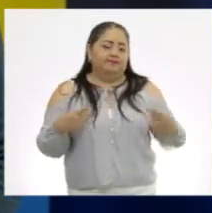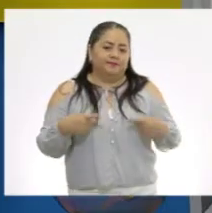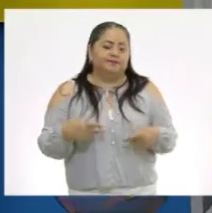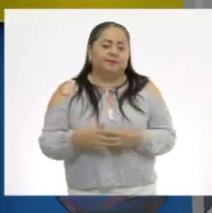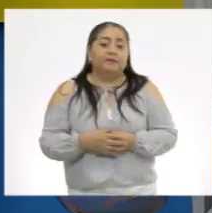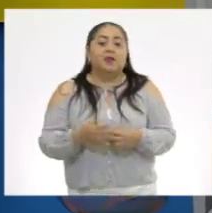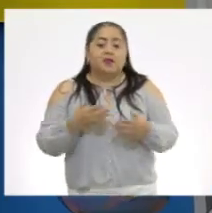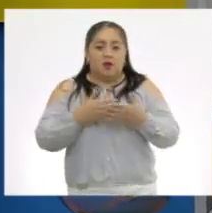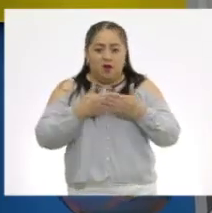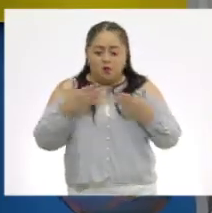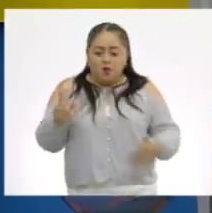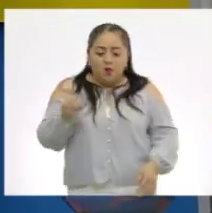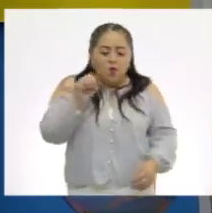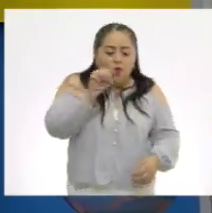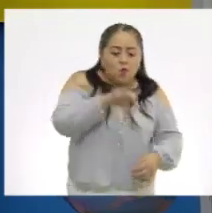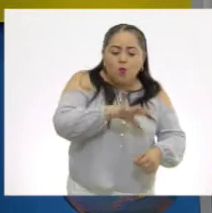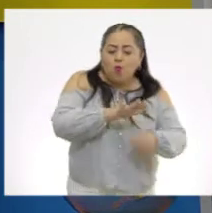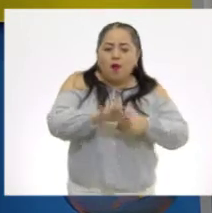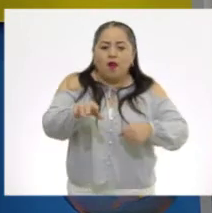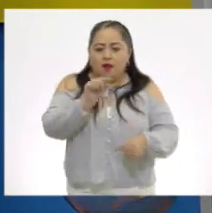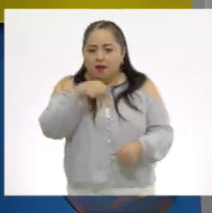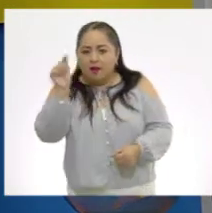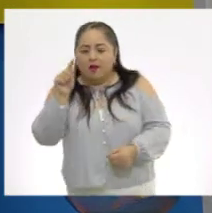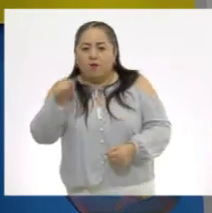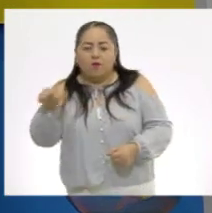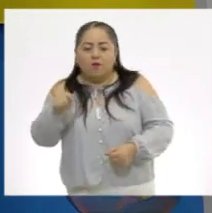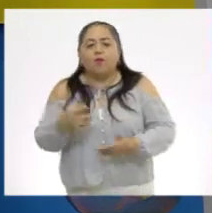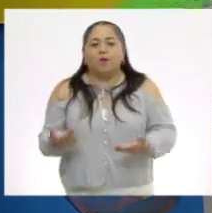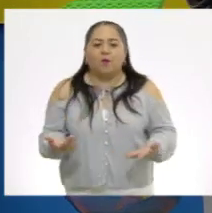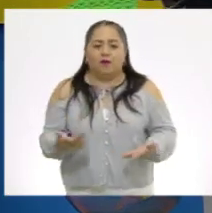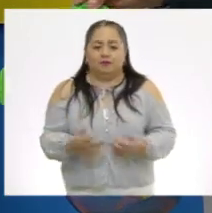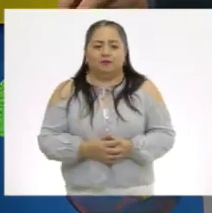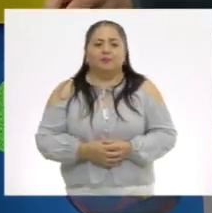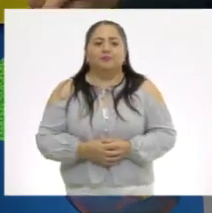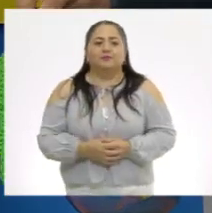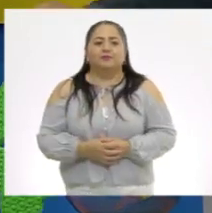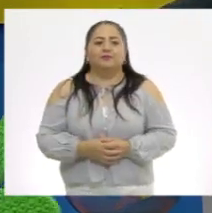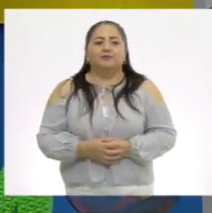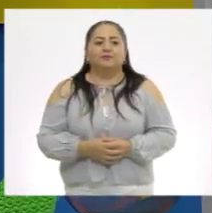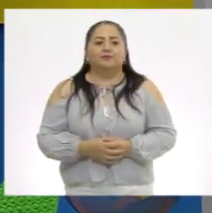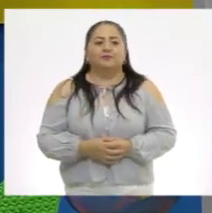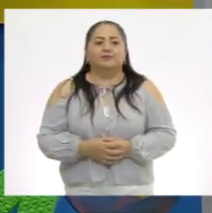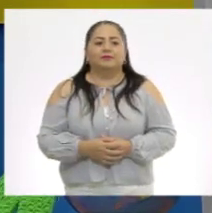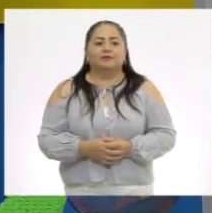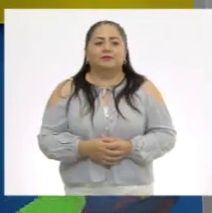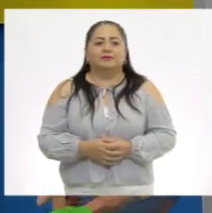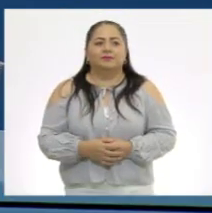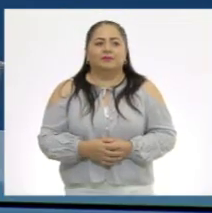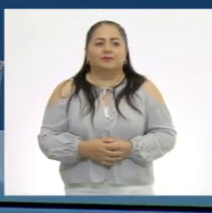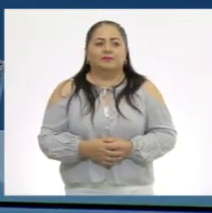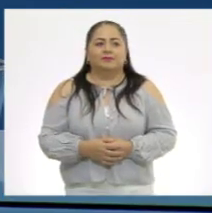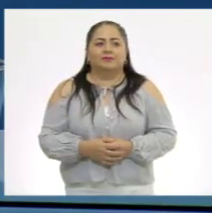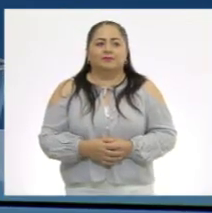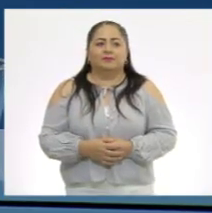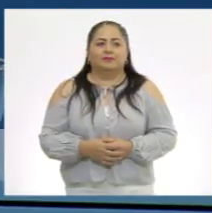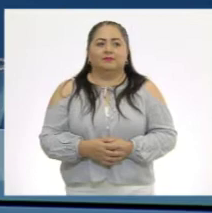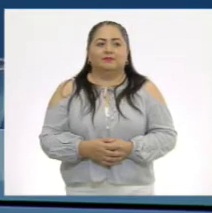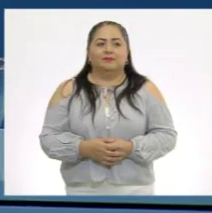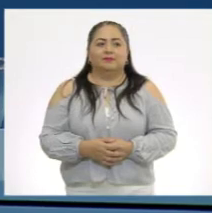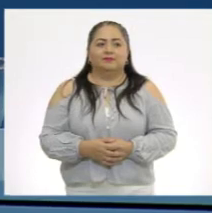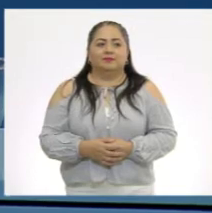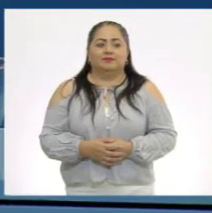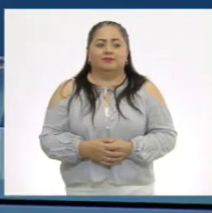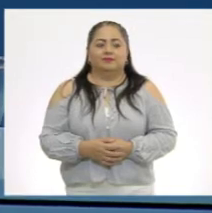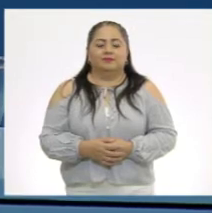Ahora, depósitala en el bote que creas que es. ¿Estachecito o...? Ahí. Ahí lo dejamos, si quieres, abajo